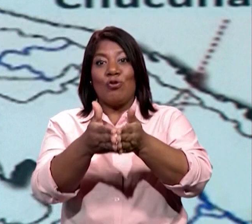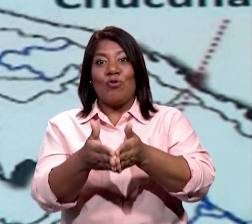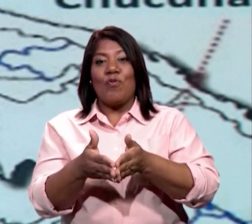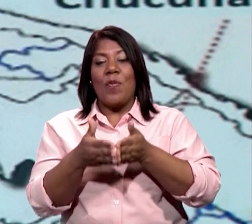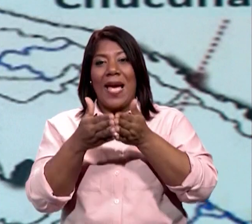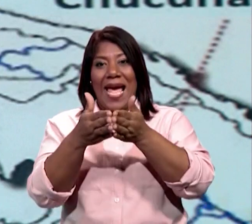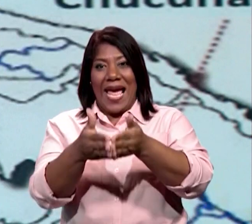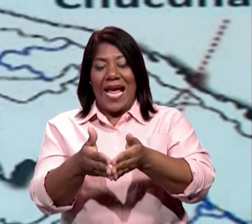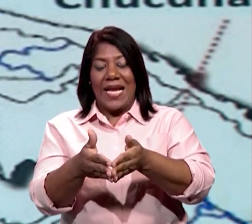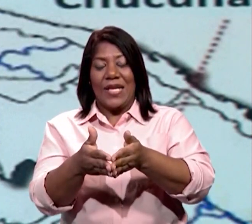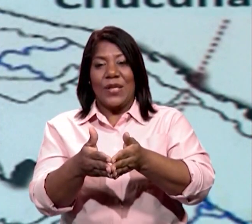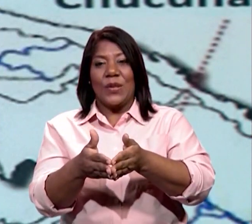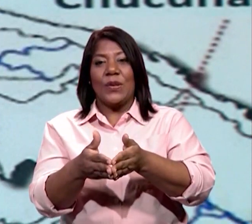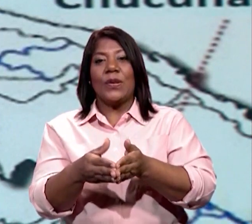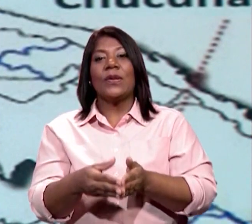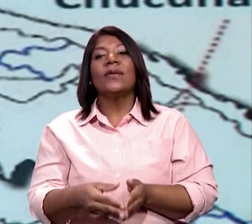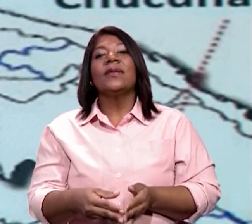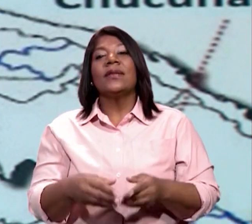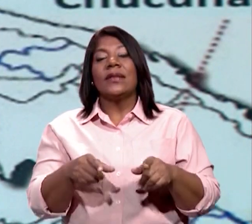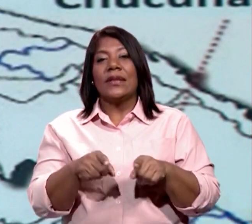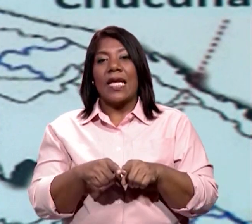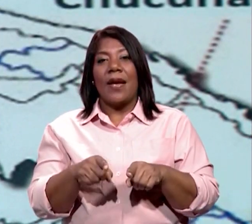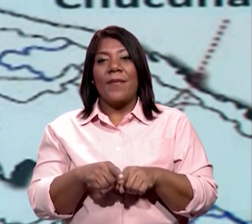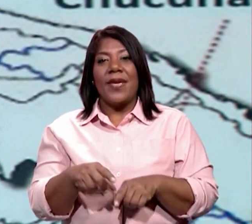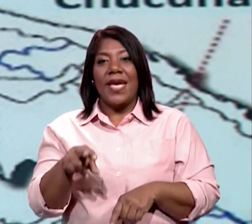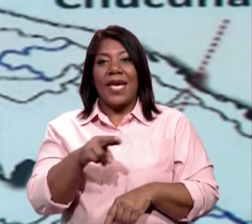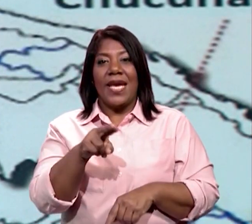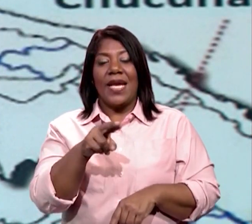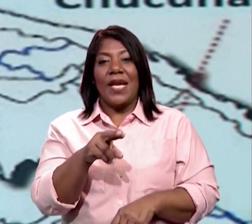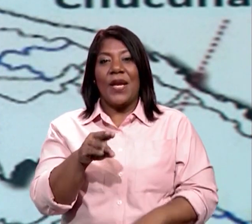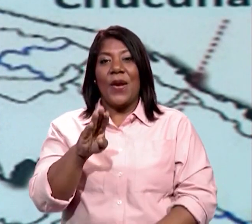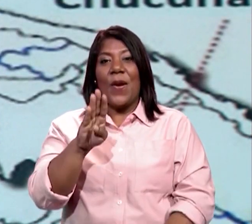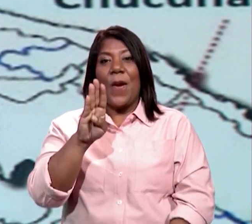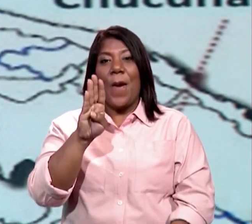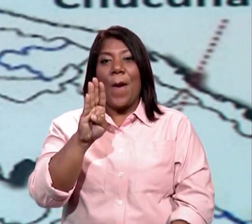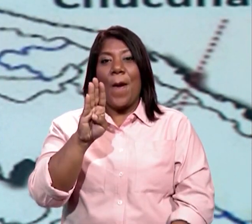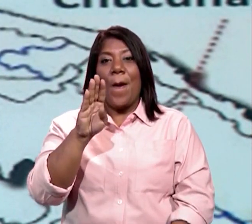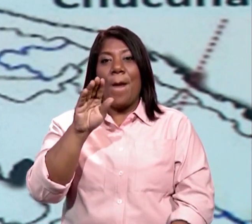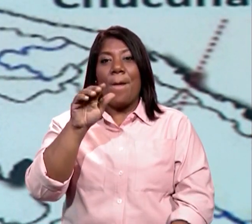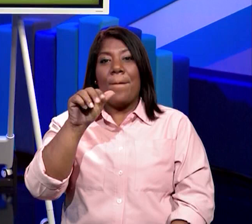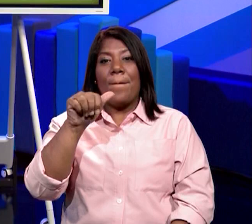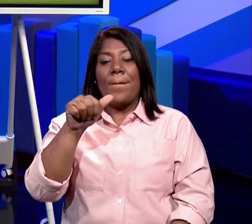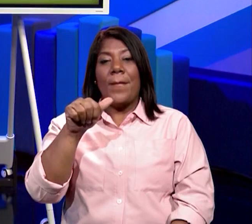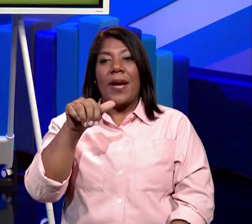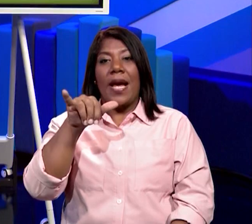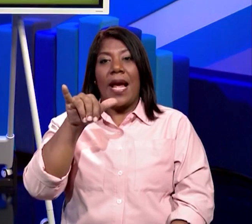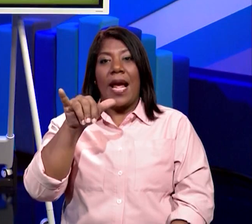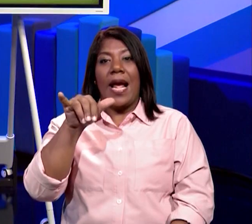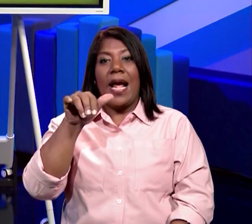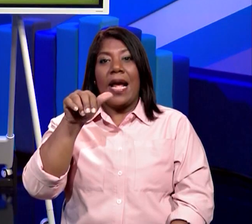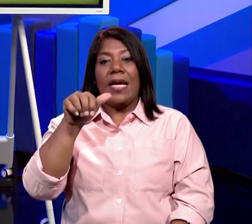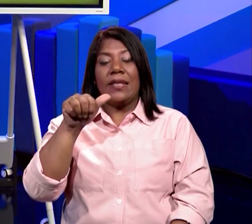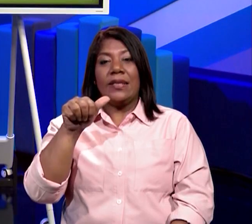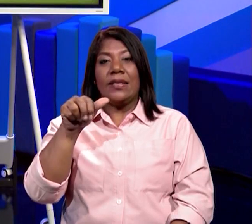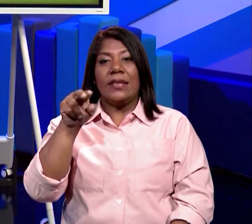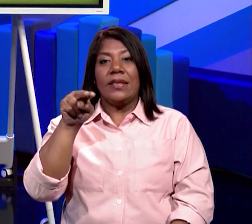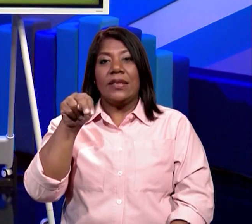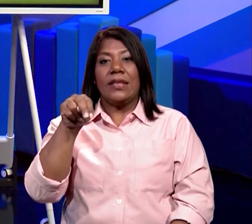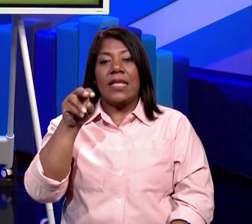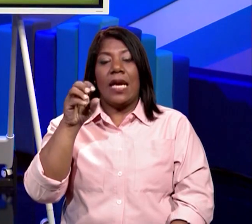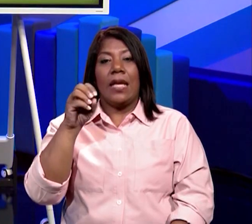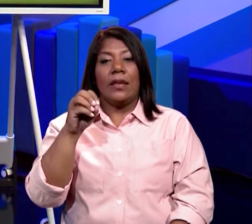observamos el río Bayano. A ver, el río Bayano es nuestra